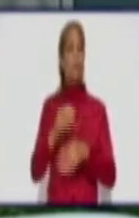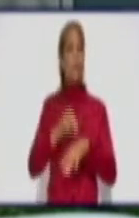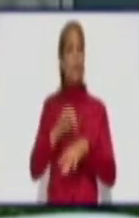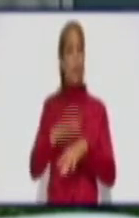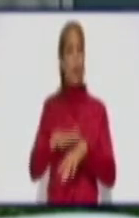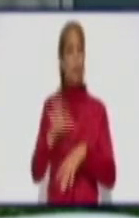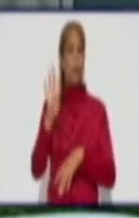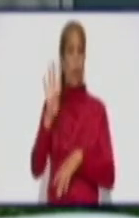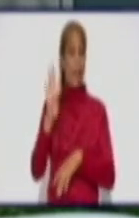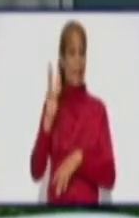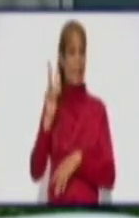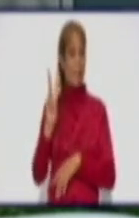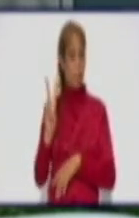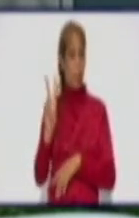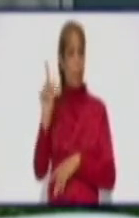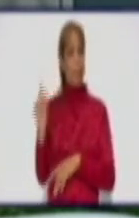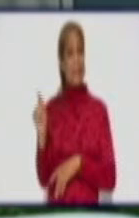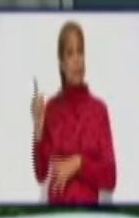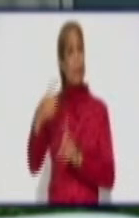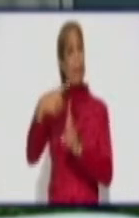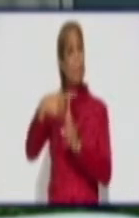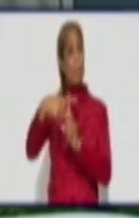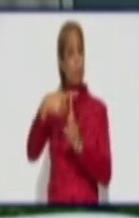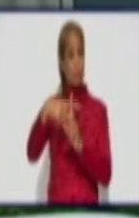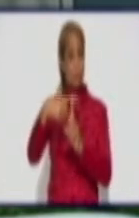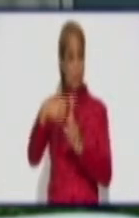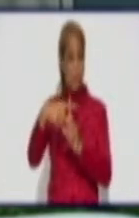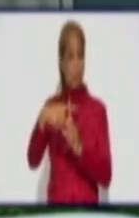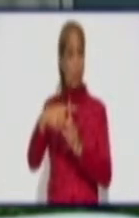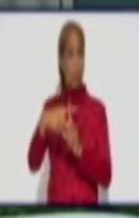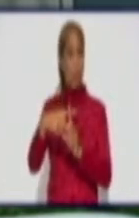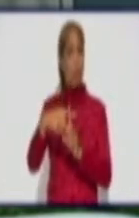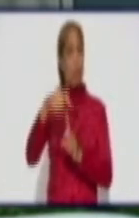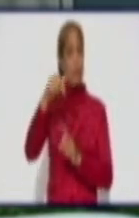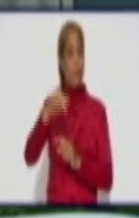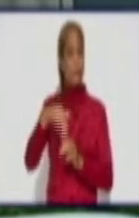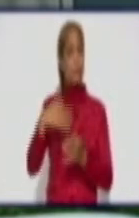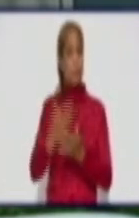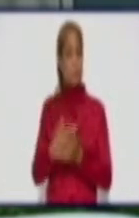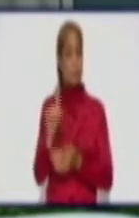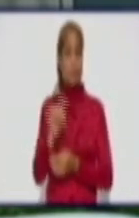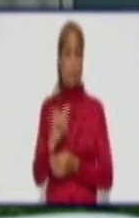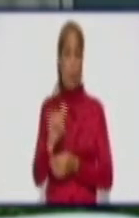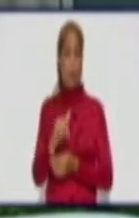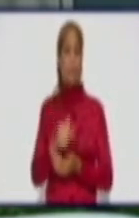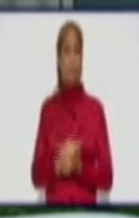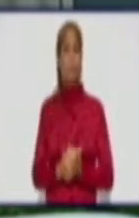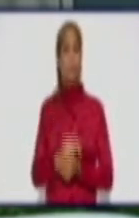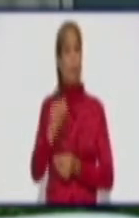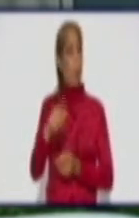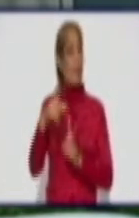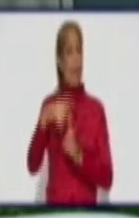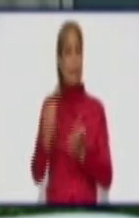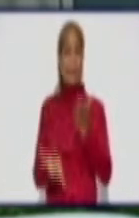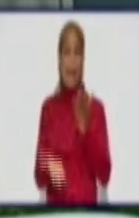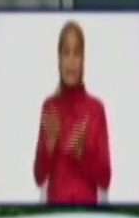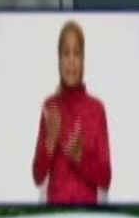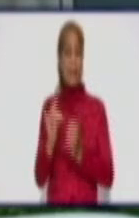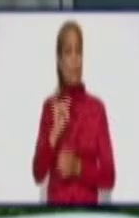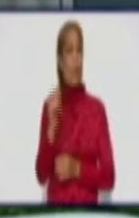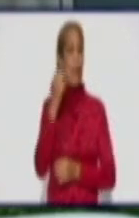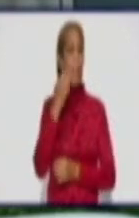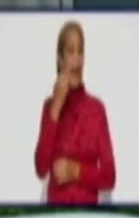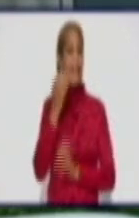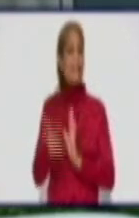El hecho de tener ese propio municipio, una tasa de incidencia hoy de 703.2, la más alta dentro de los municipios de la